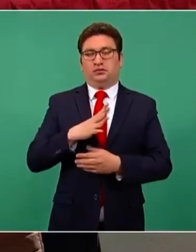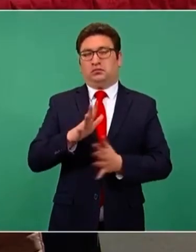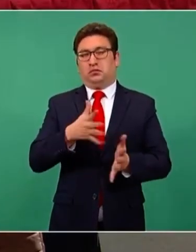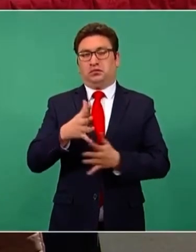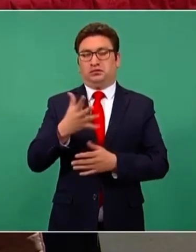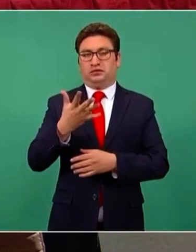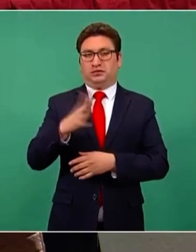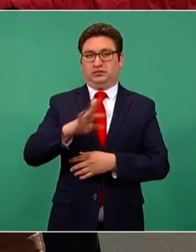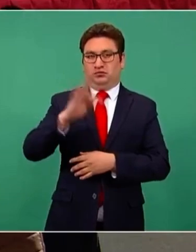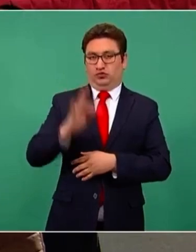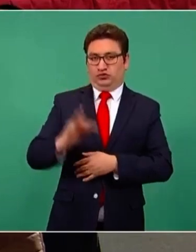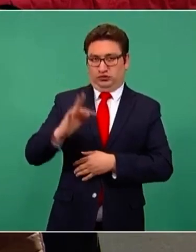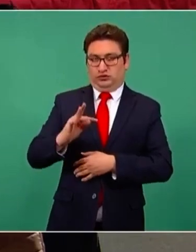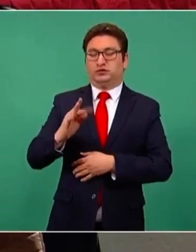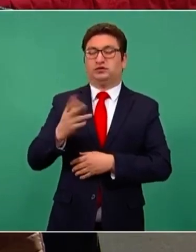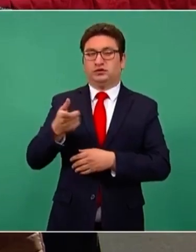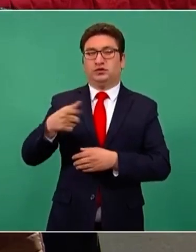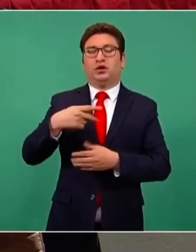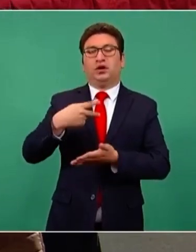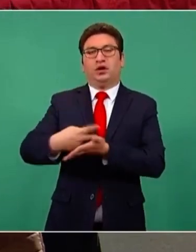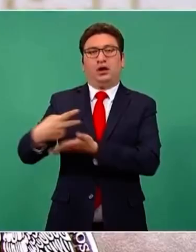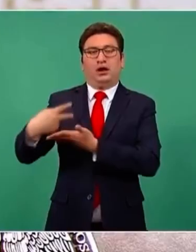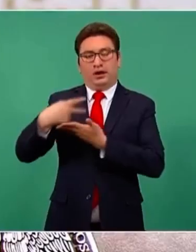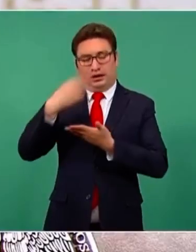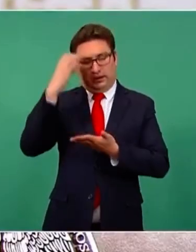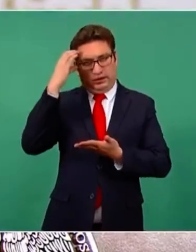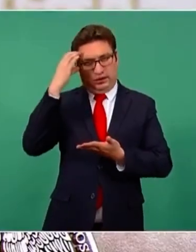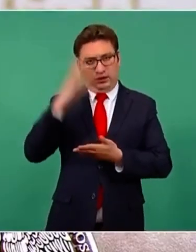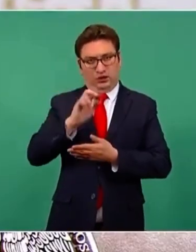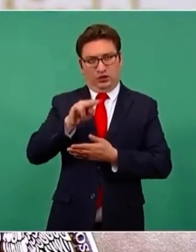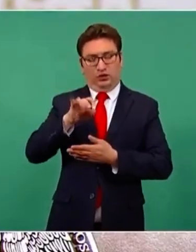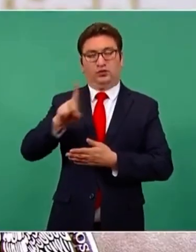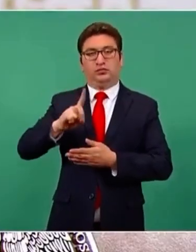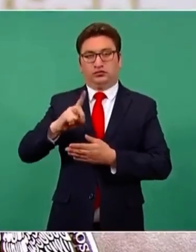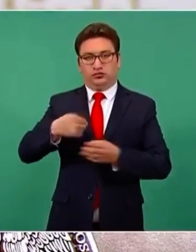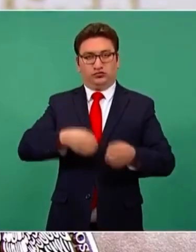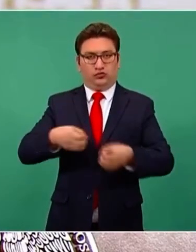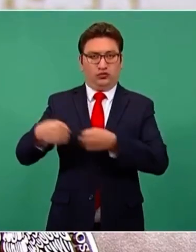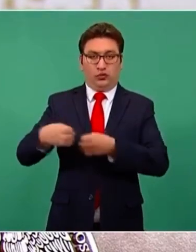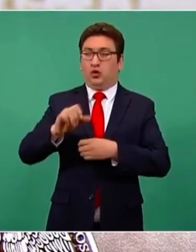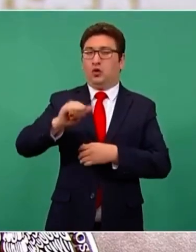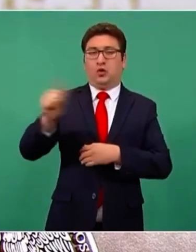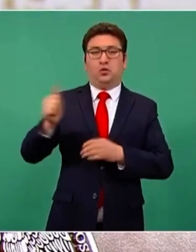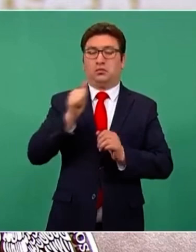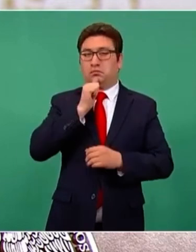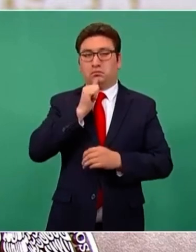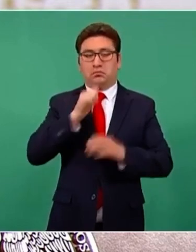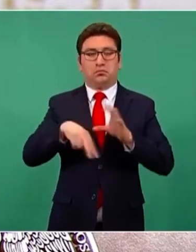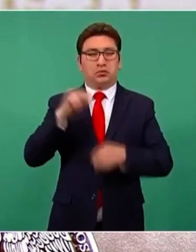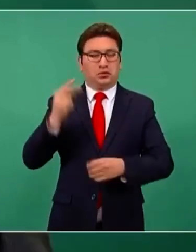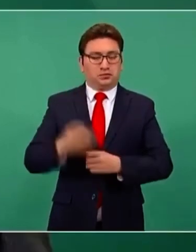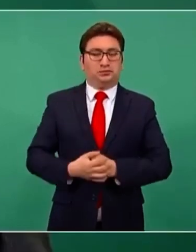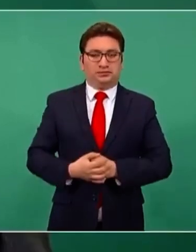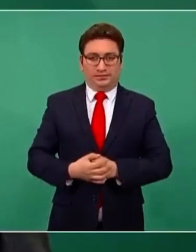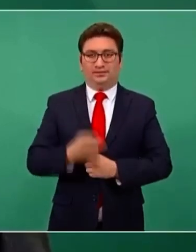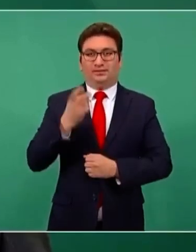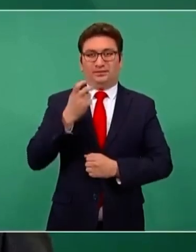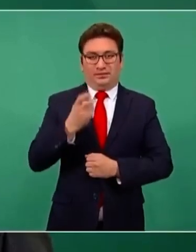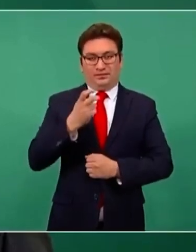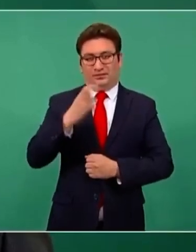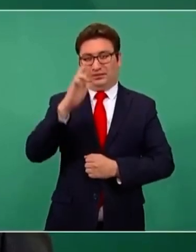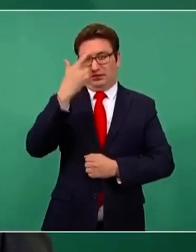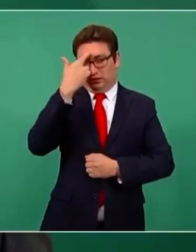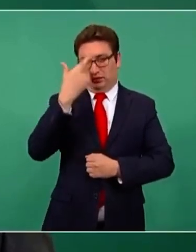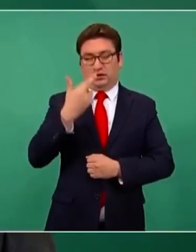del 10 por ciento de las camas COVID ocupadas, el resto no están ocupadas. Y recordamos que en las preparaciones